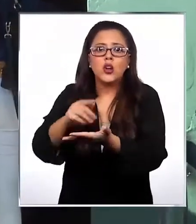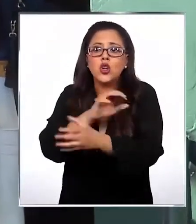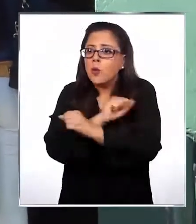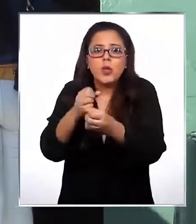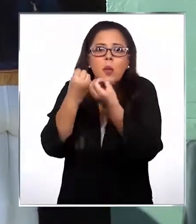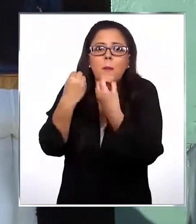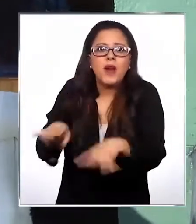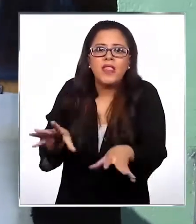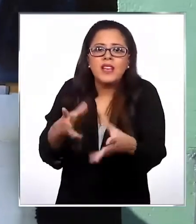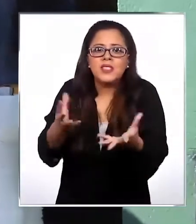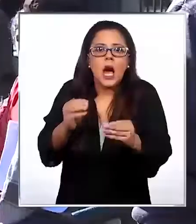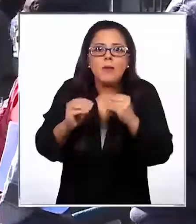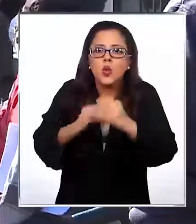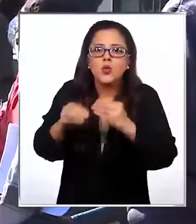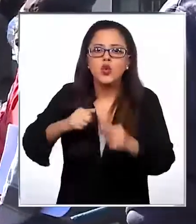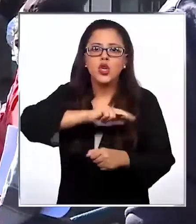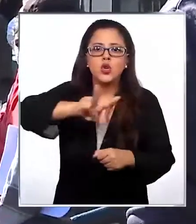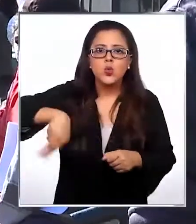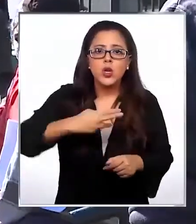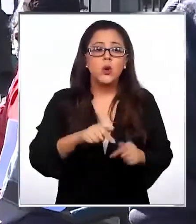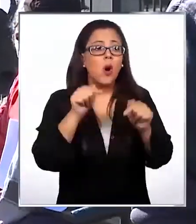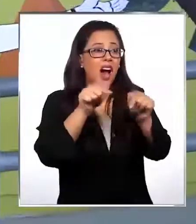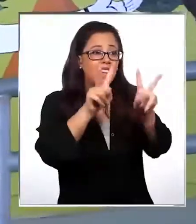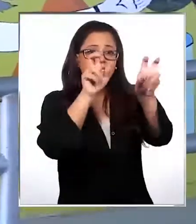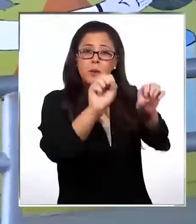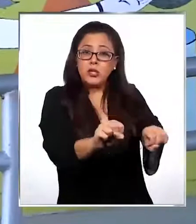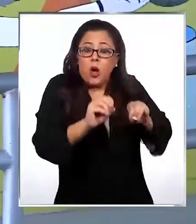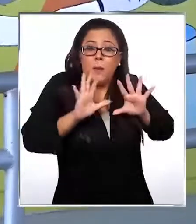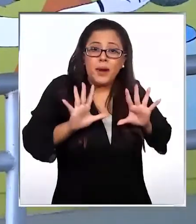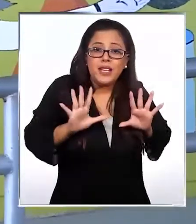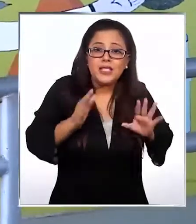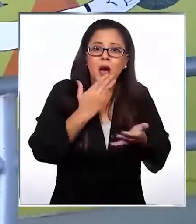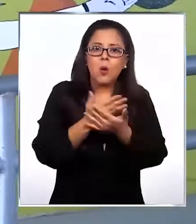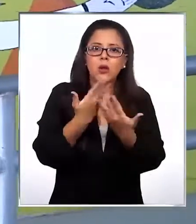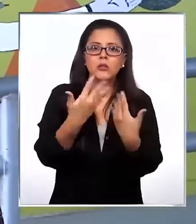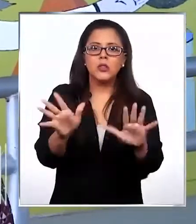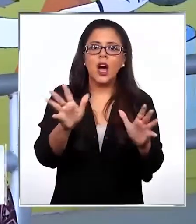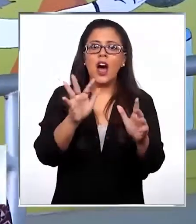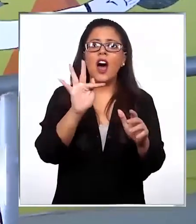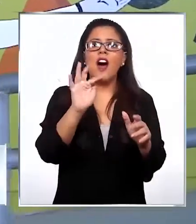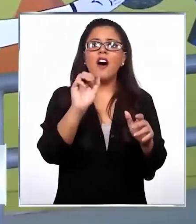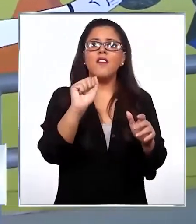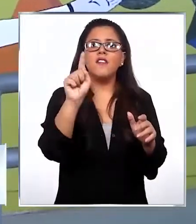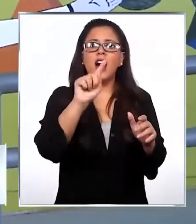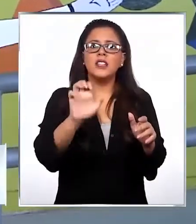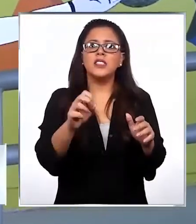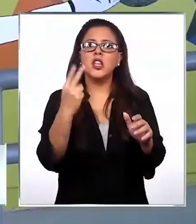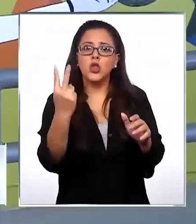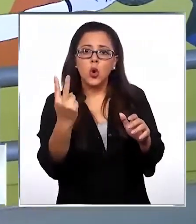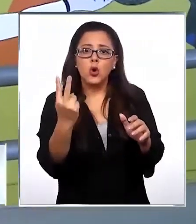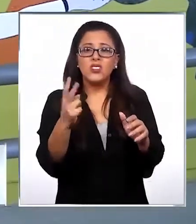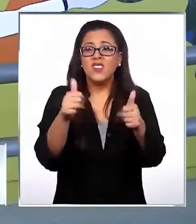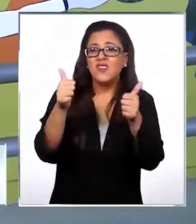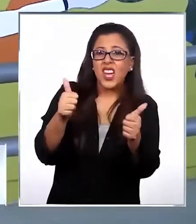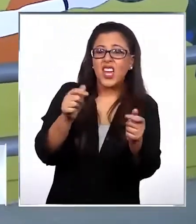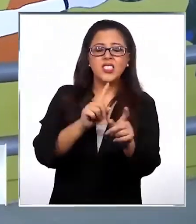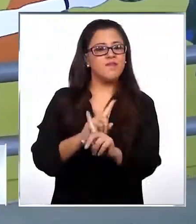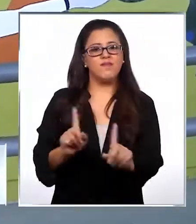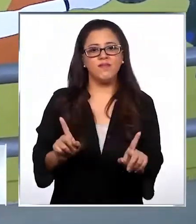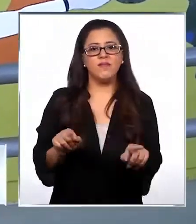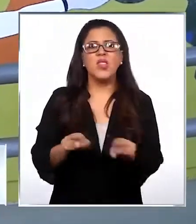podemos perder nuestras producciones. No fue algo tan sorprendente. Cuando entramos a fase 2 ya no estábamos bien.